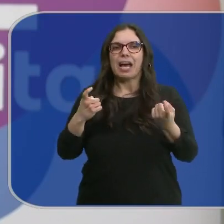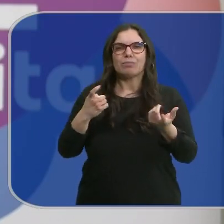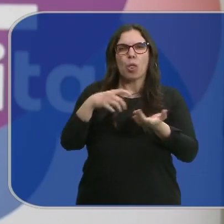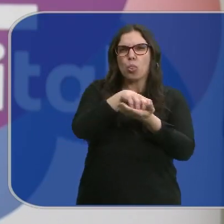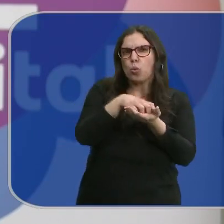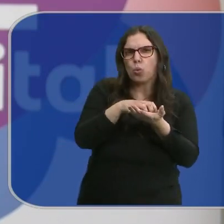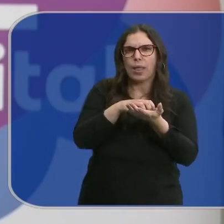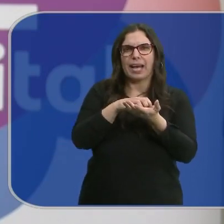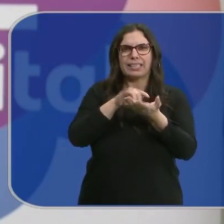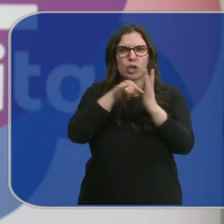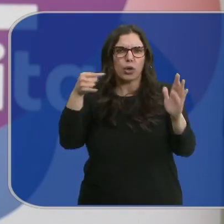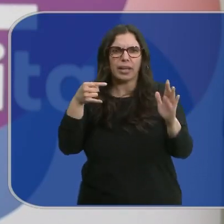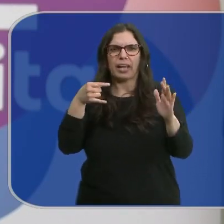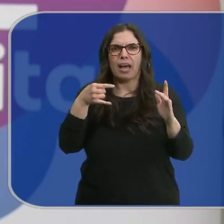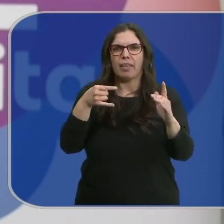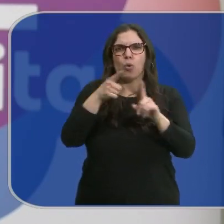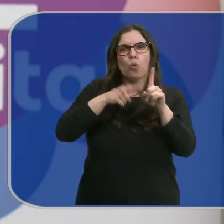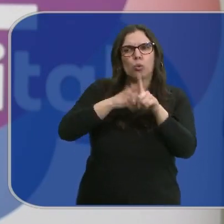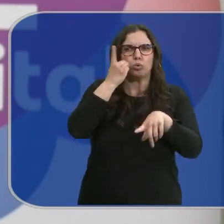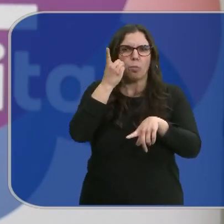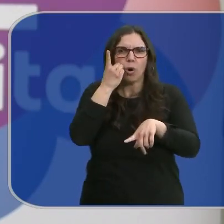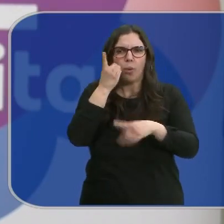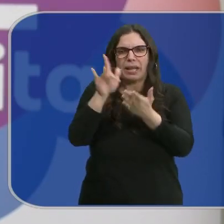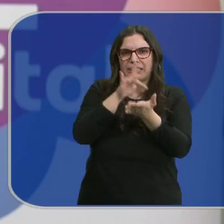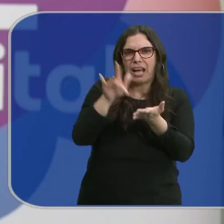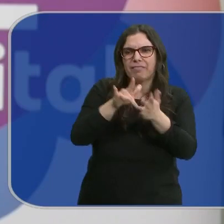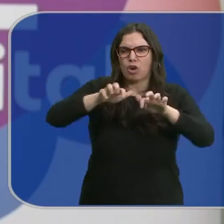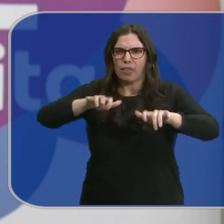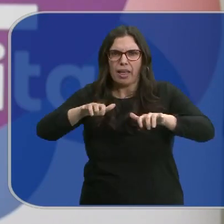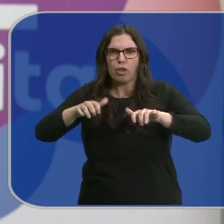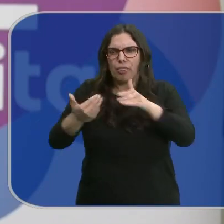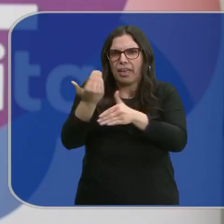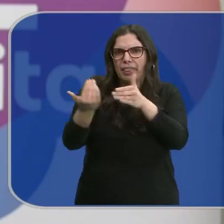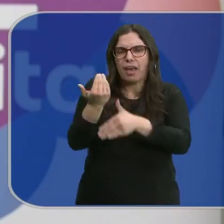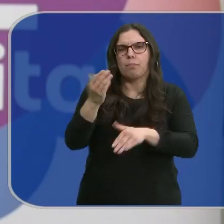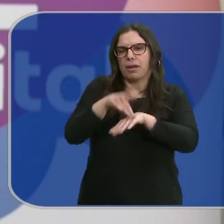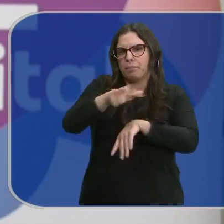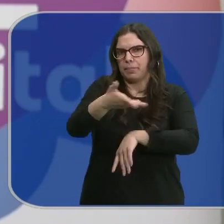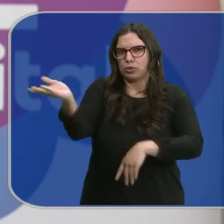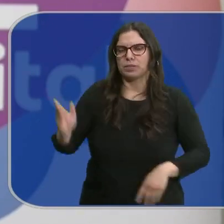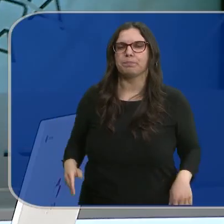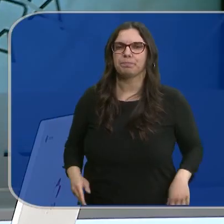todas aquellas dudas tecnológicas de uso de móvil, uso de tablet, de uso del ordenador a los ciudadanos.